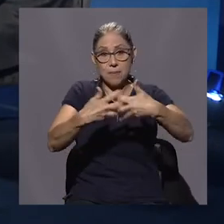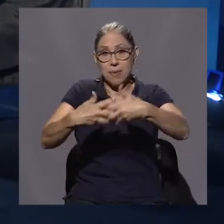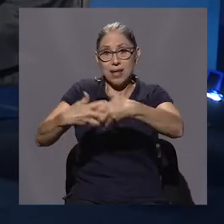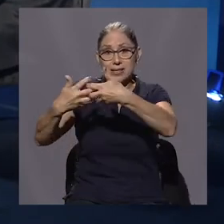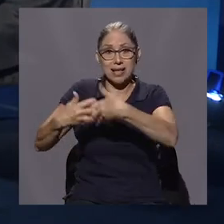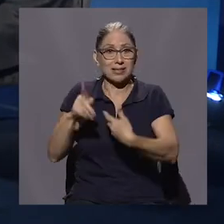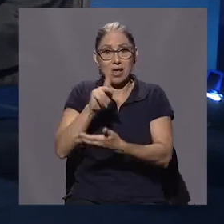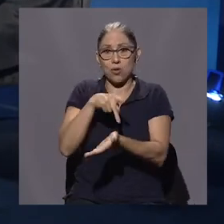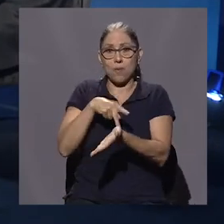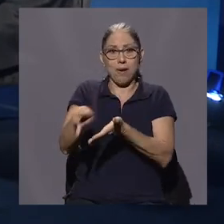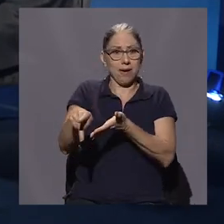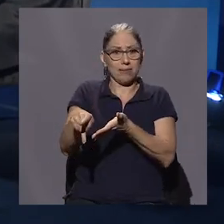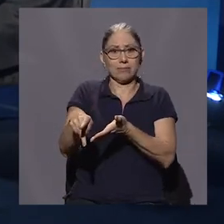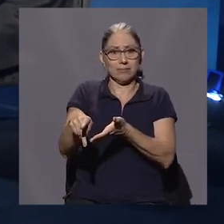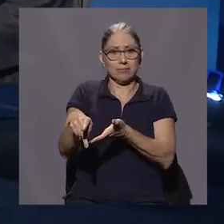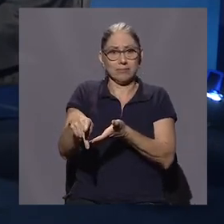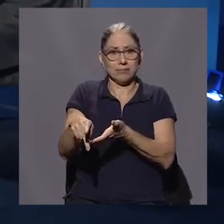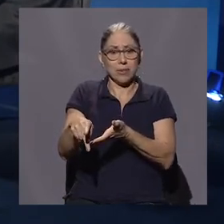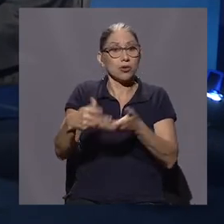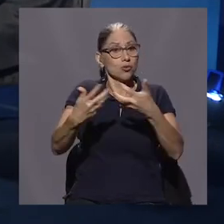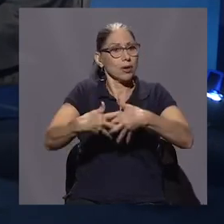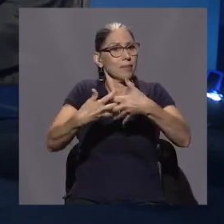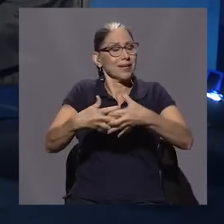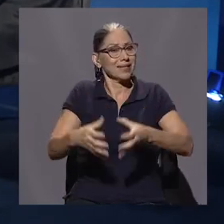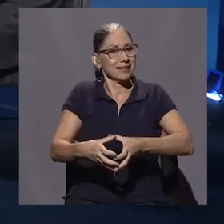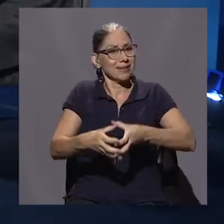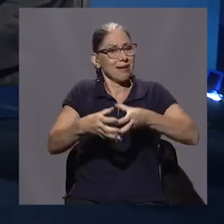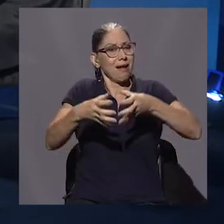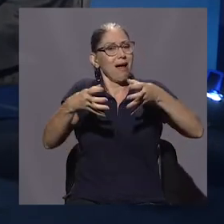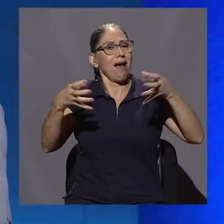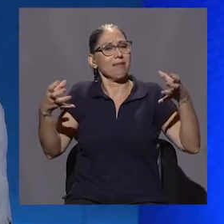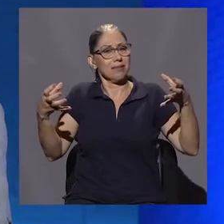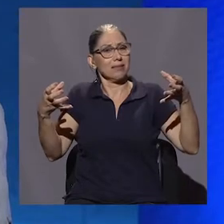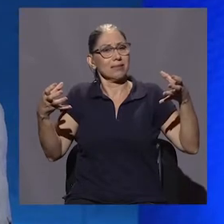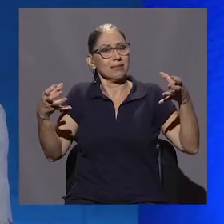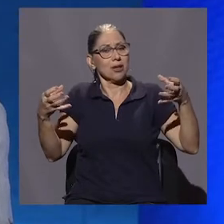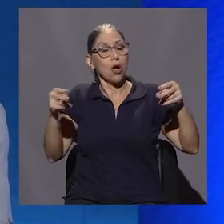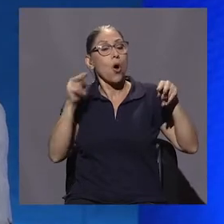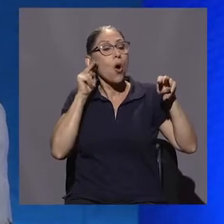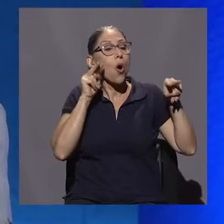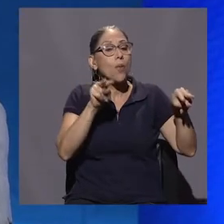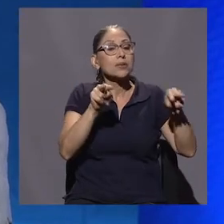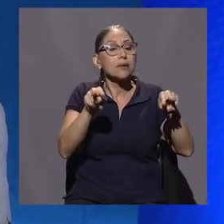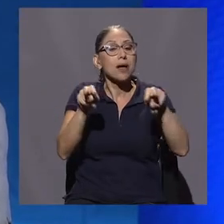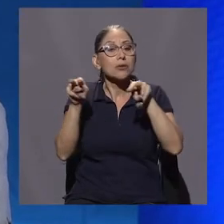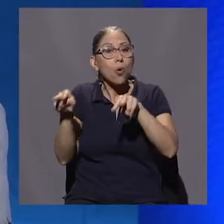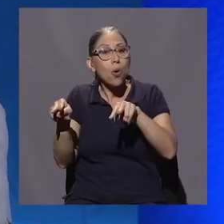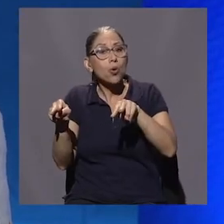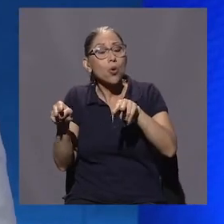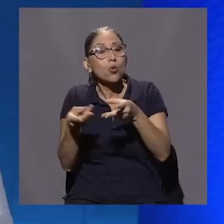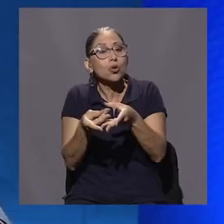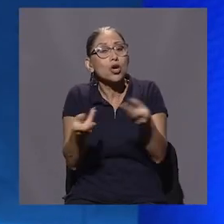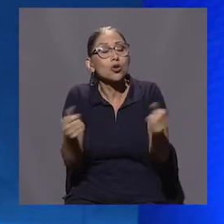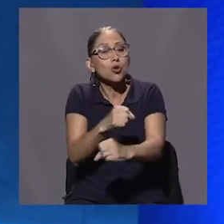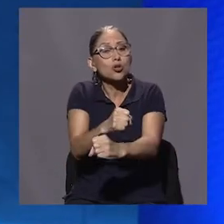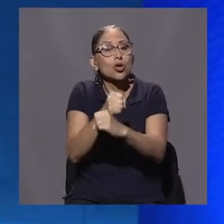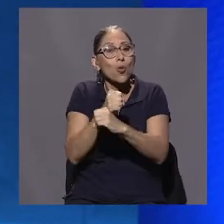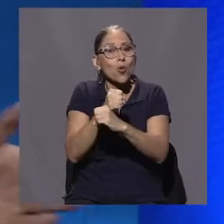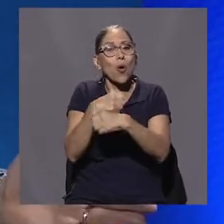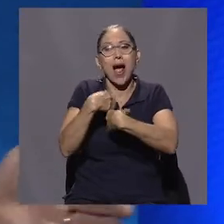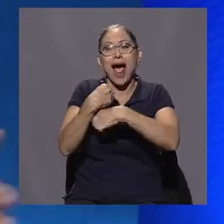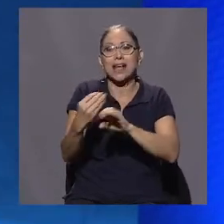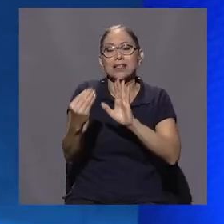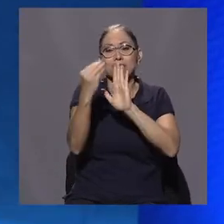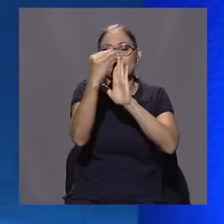gracias a la labor de Territorios Seguros por medio del observatorio, se levanta una lista de esas empresas y esas empresas